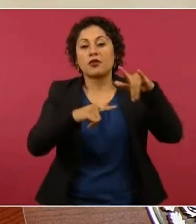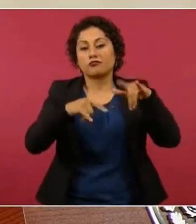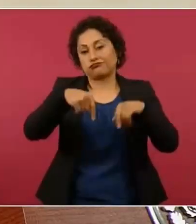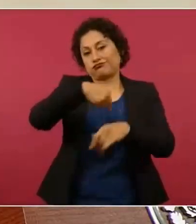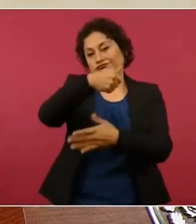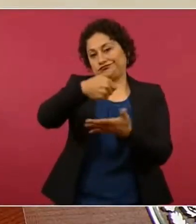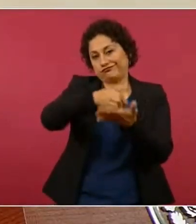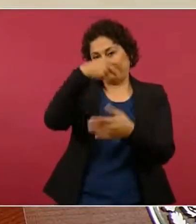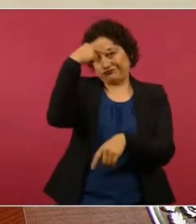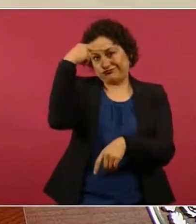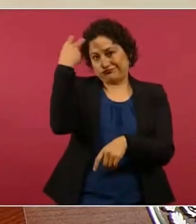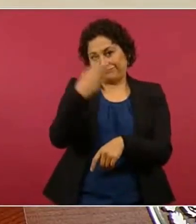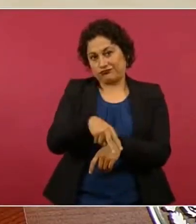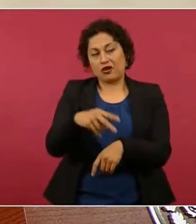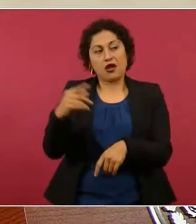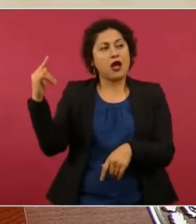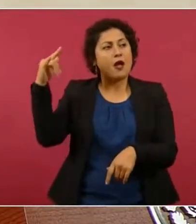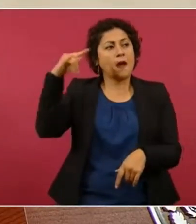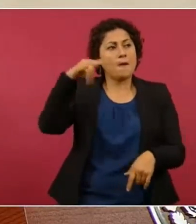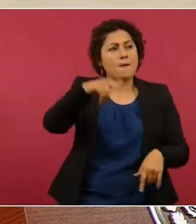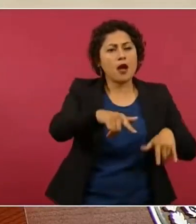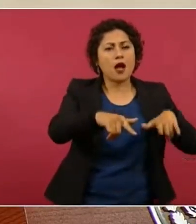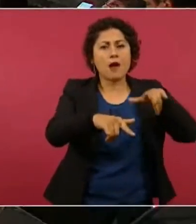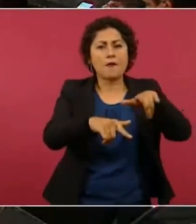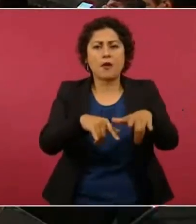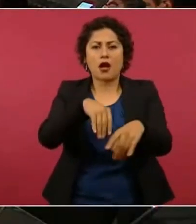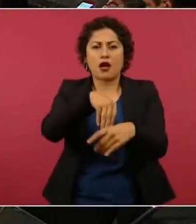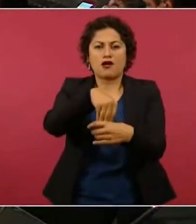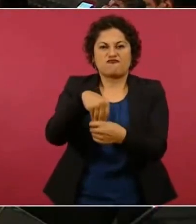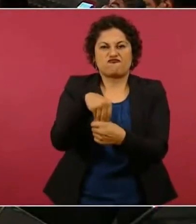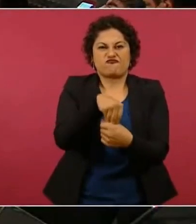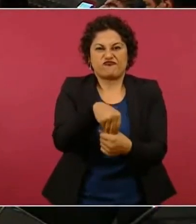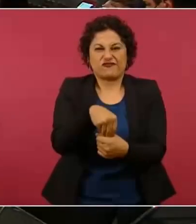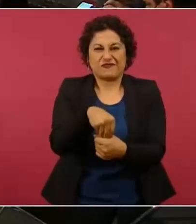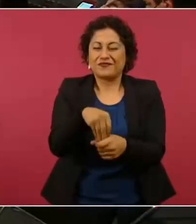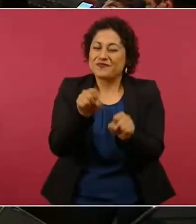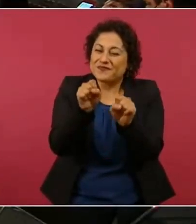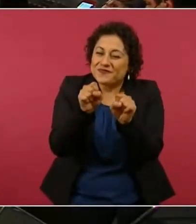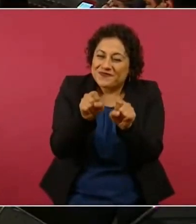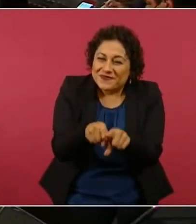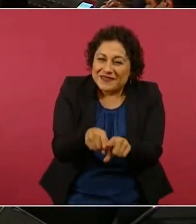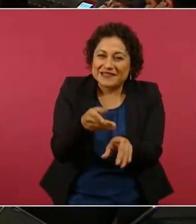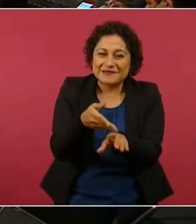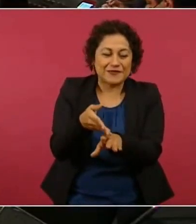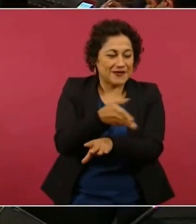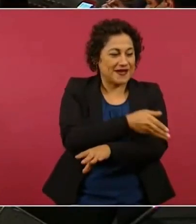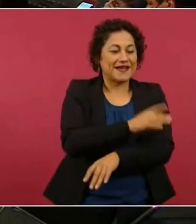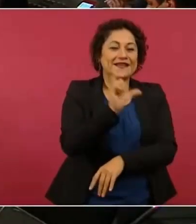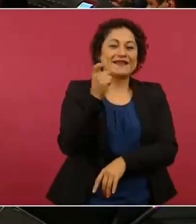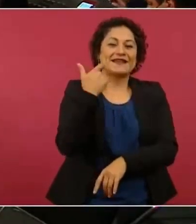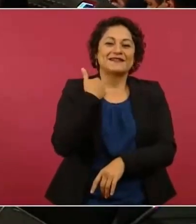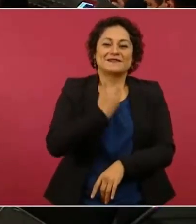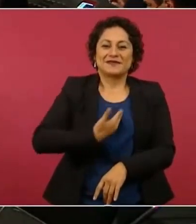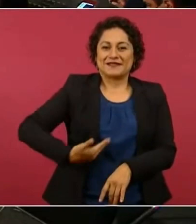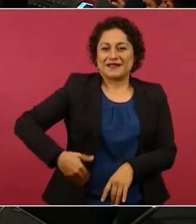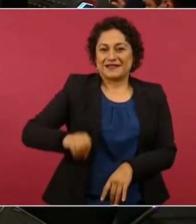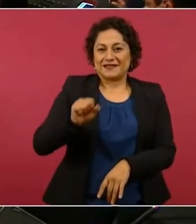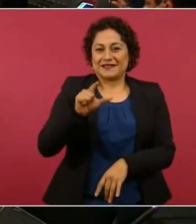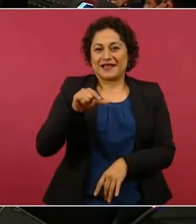Es como cuando querían privatizar algo en los tiempos de Salinas y empezaban a decir que el servicio